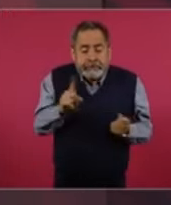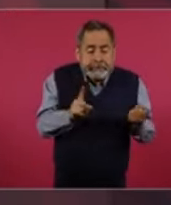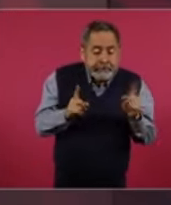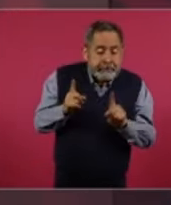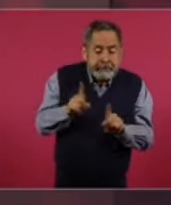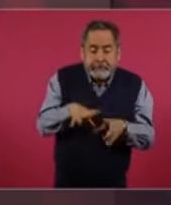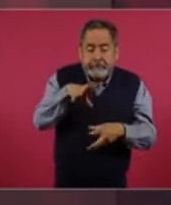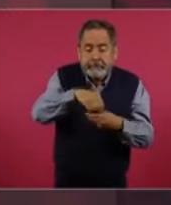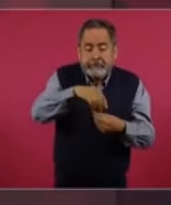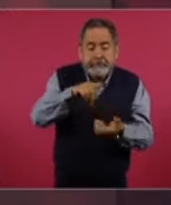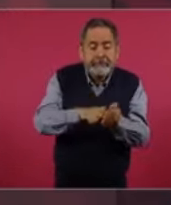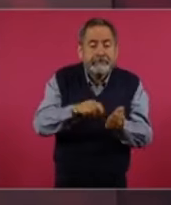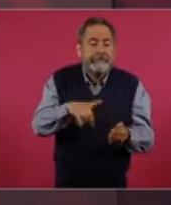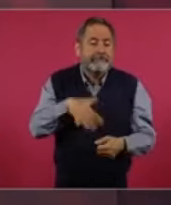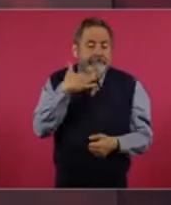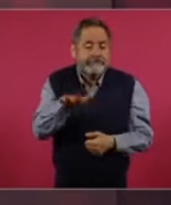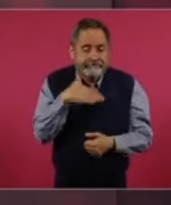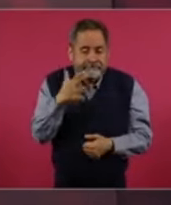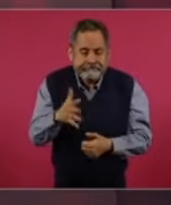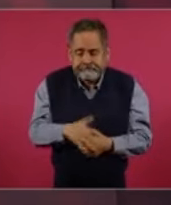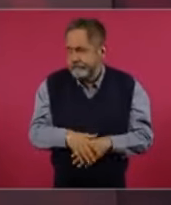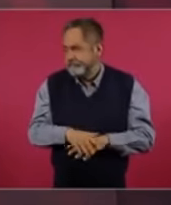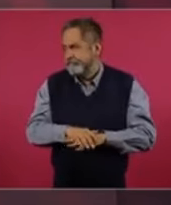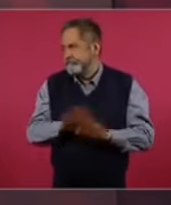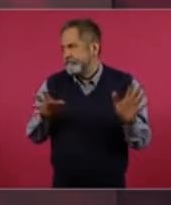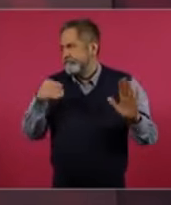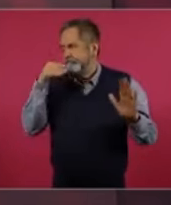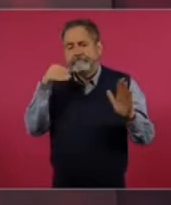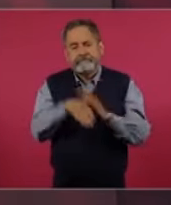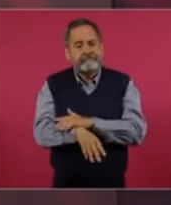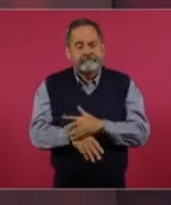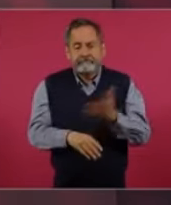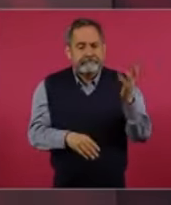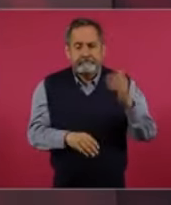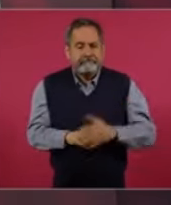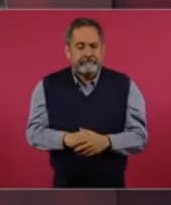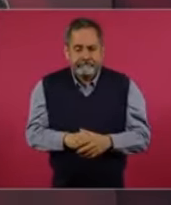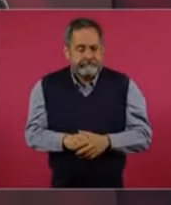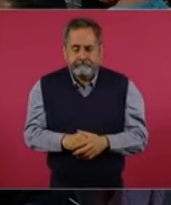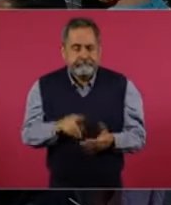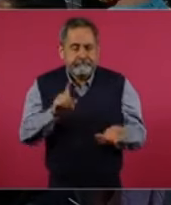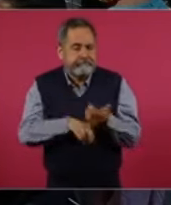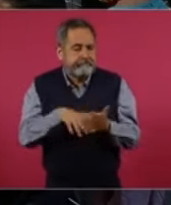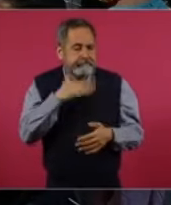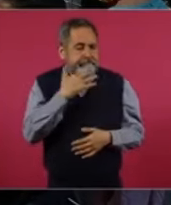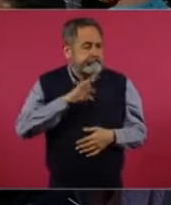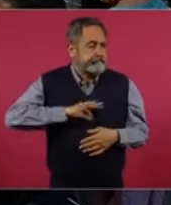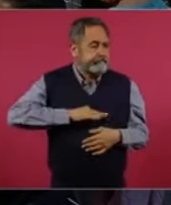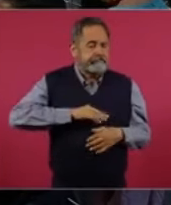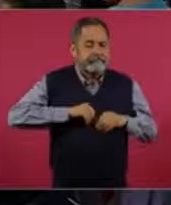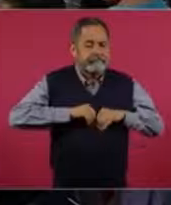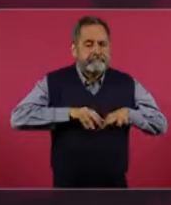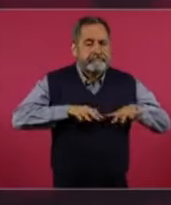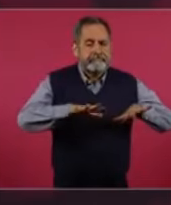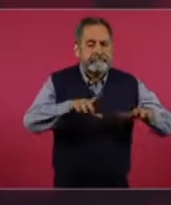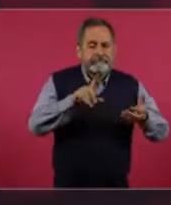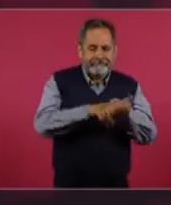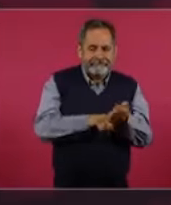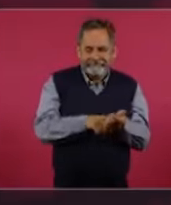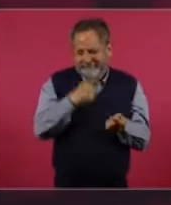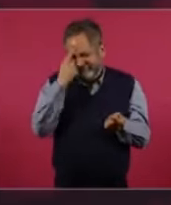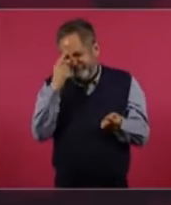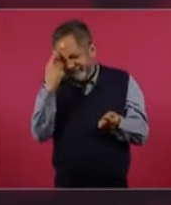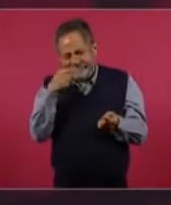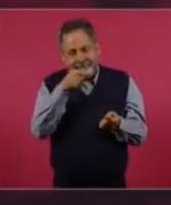se contamina con la variable, como